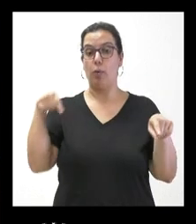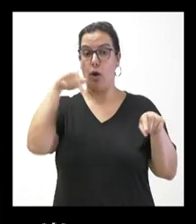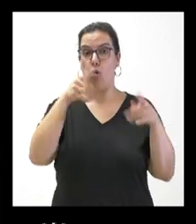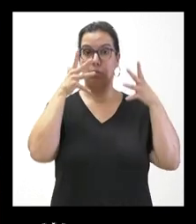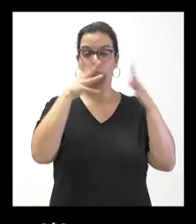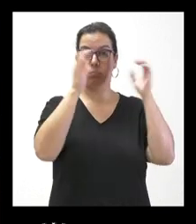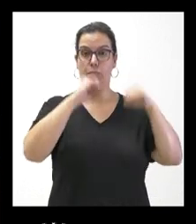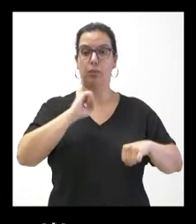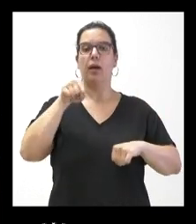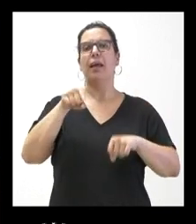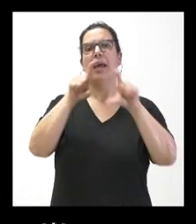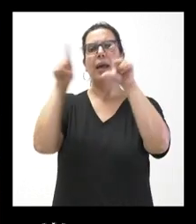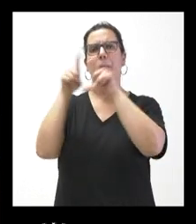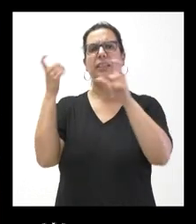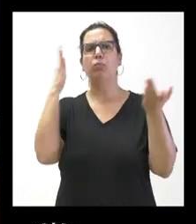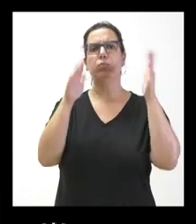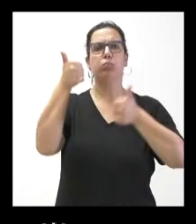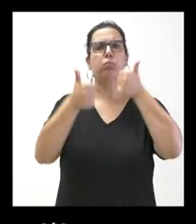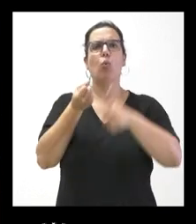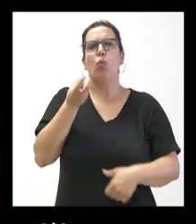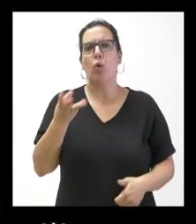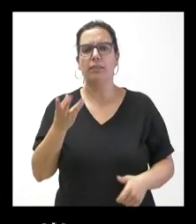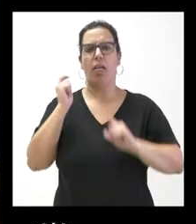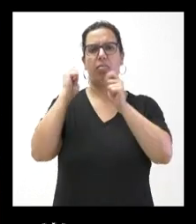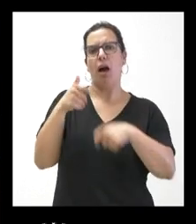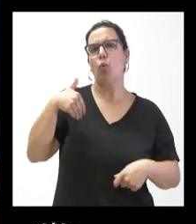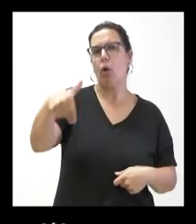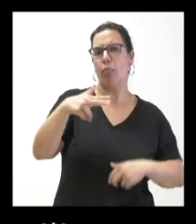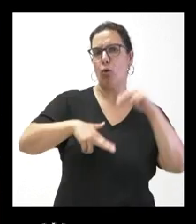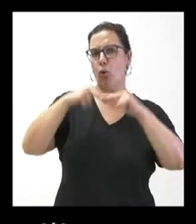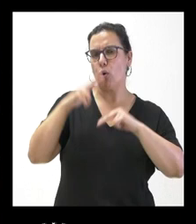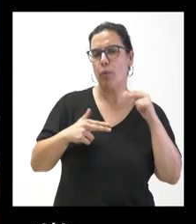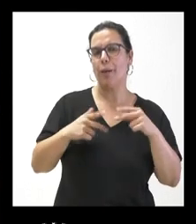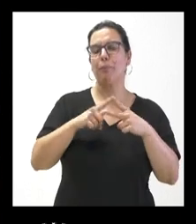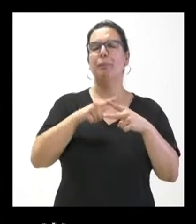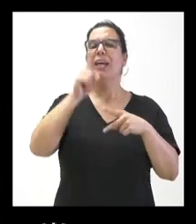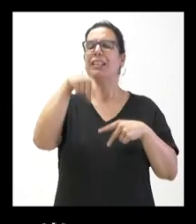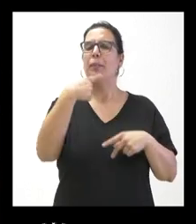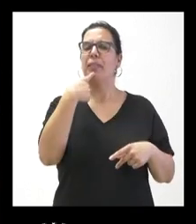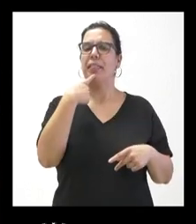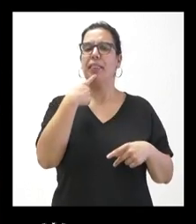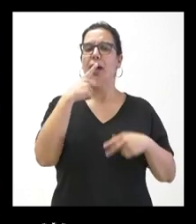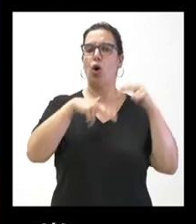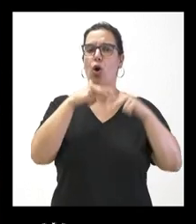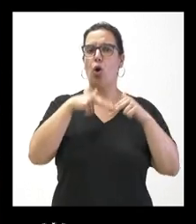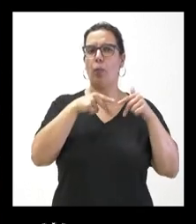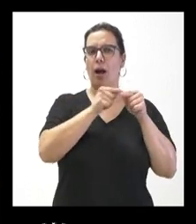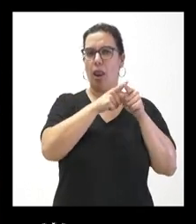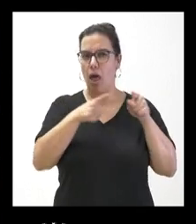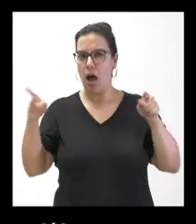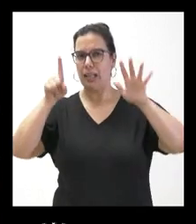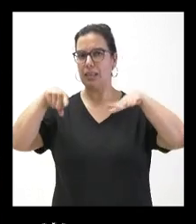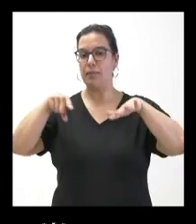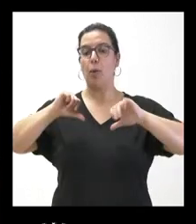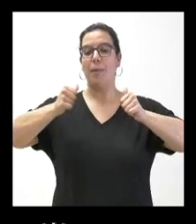cuántas empresas se han presentado? ¿Cuándo se va a adjudicar la obra? También han indicado que se van a prolongar durante seis meses, pero ¿cuándo van a